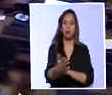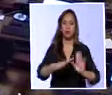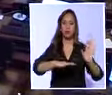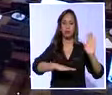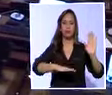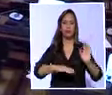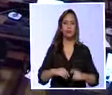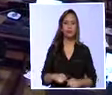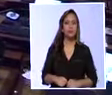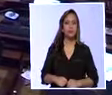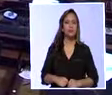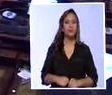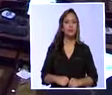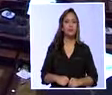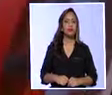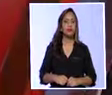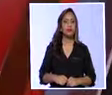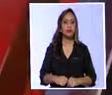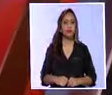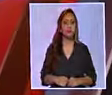Fernanda Medina, TVL Noticias.